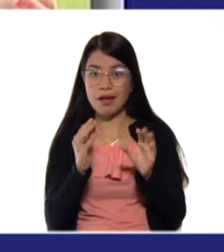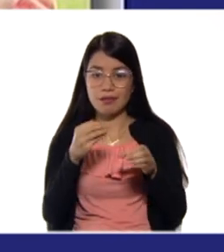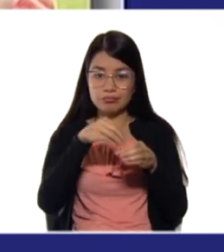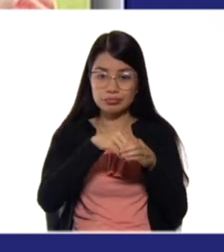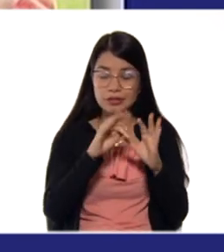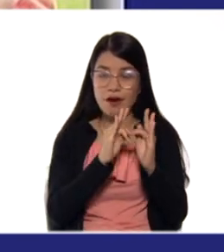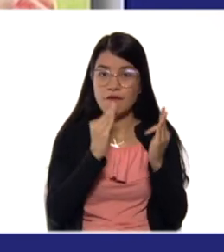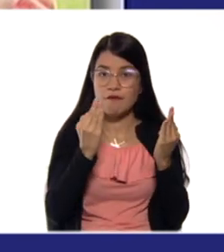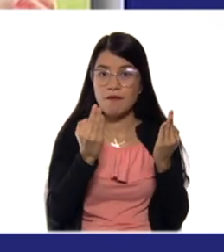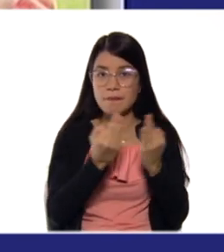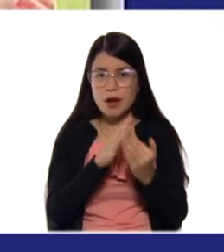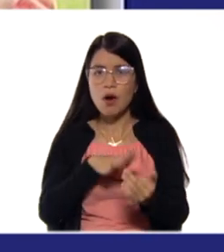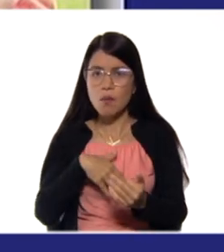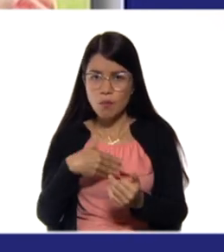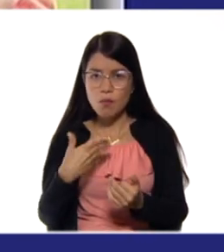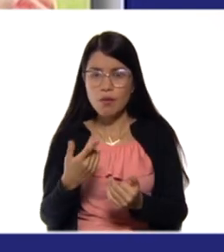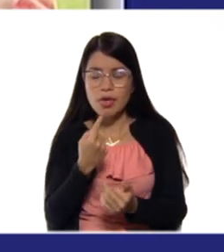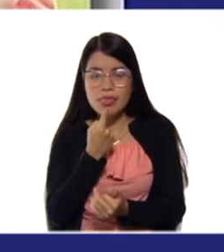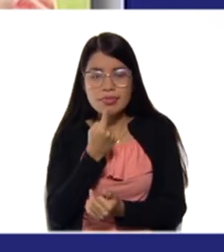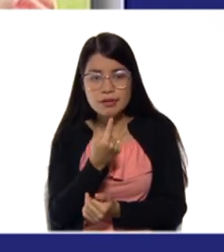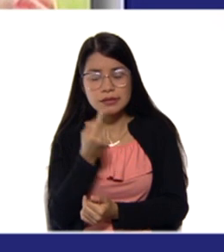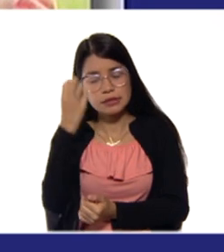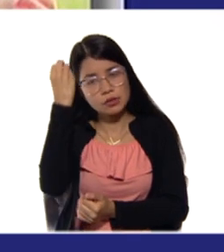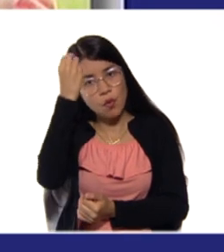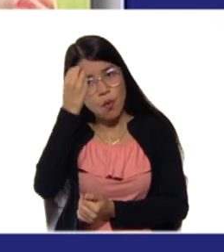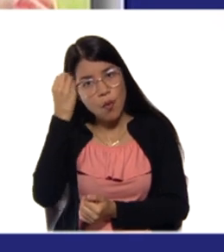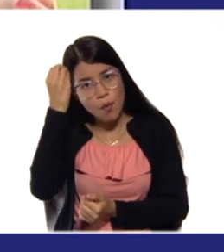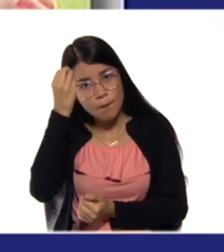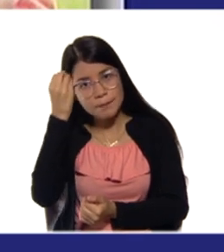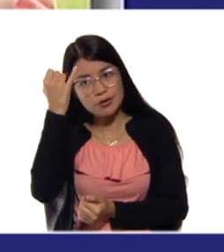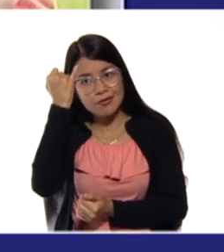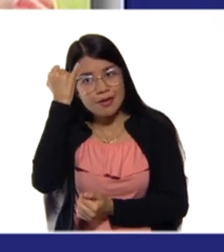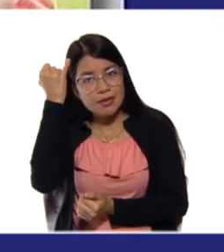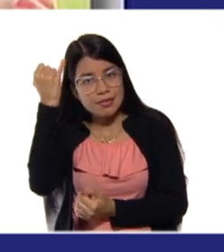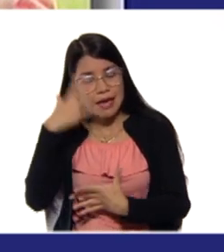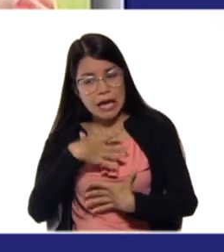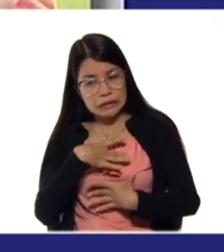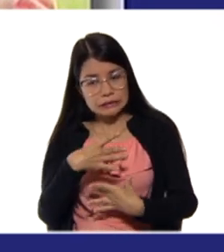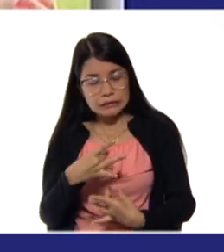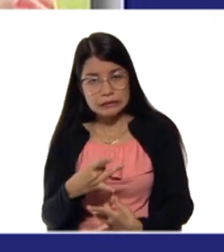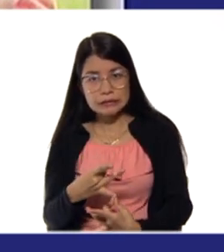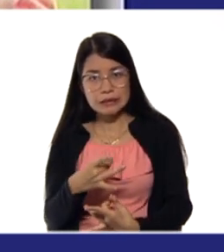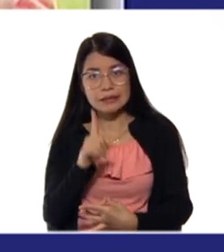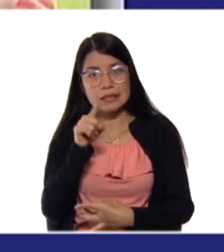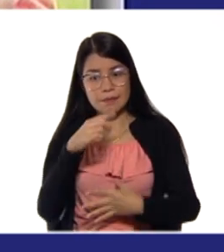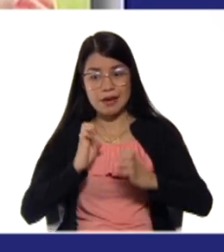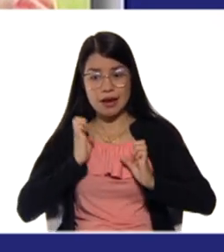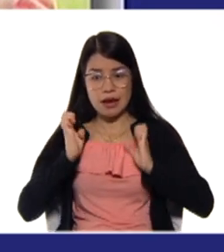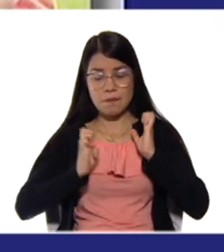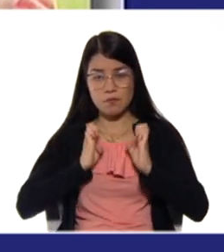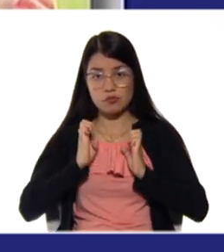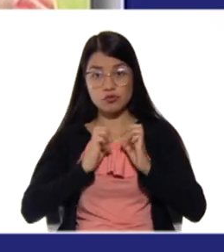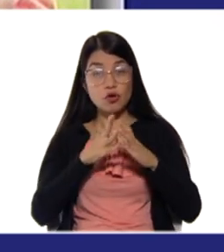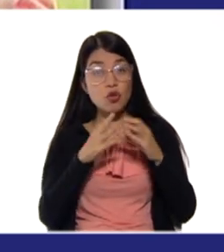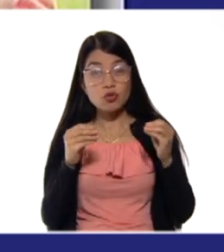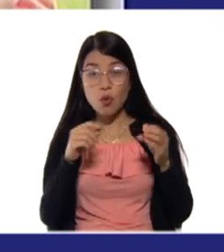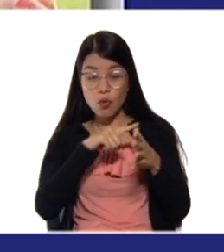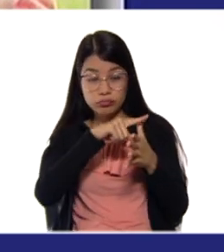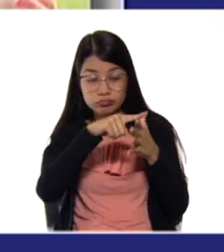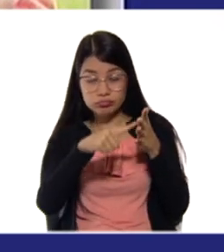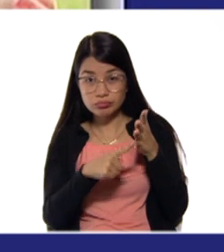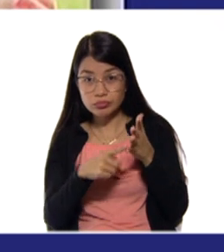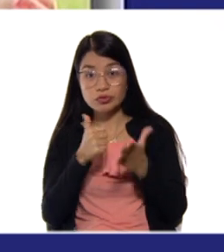donde puedas expresar tus opiniones, expresar tus intereses y sobre todo tus emociones. Todo esto nos